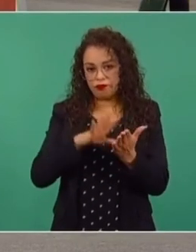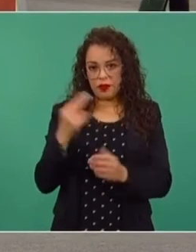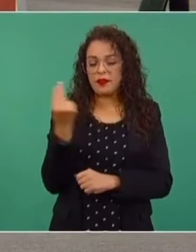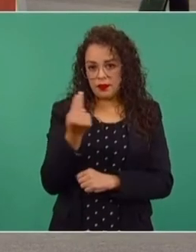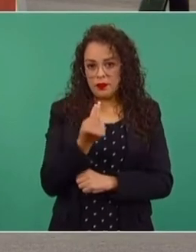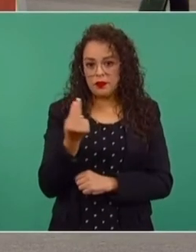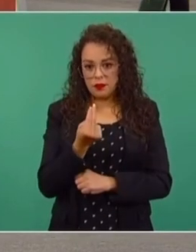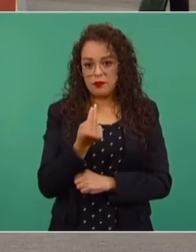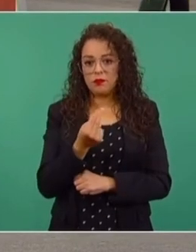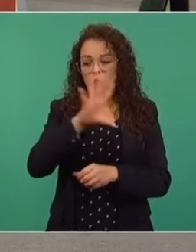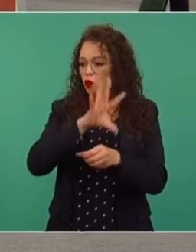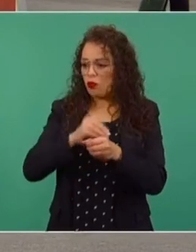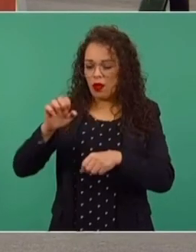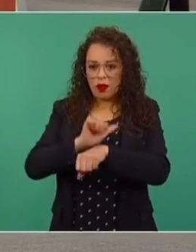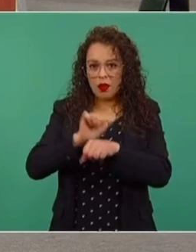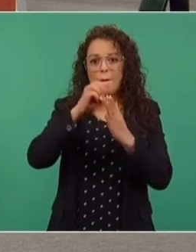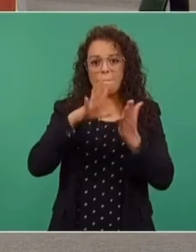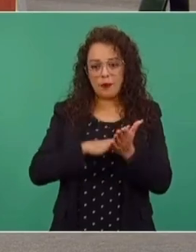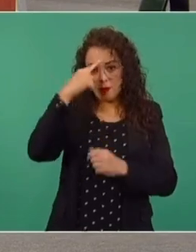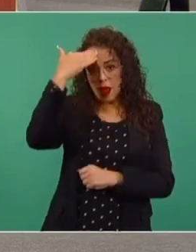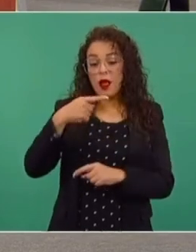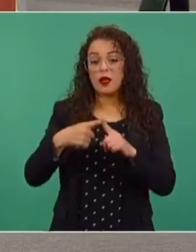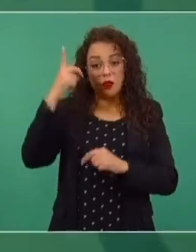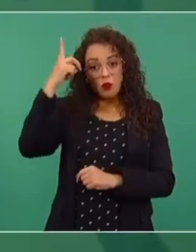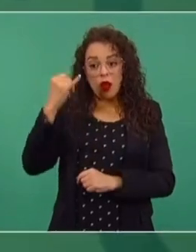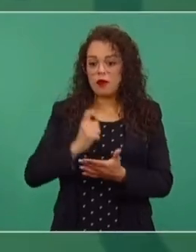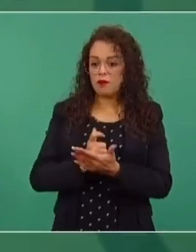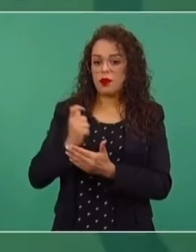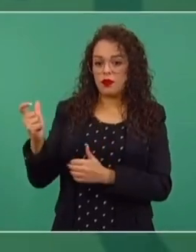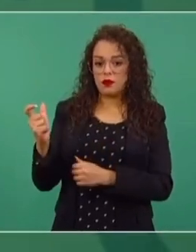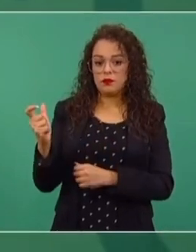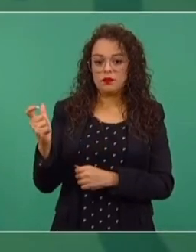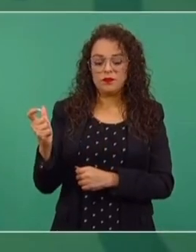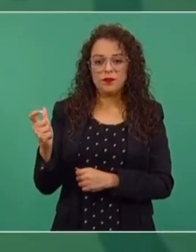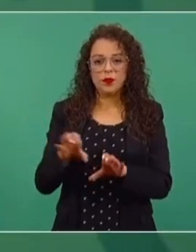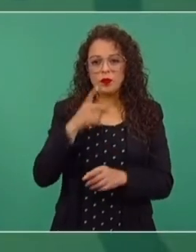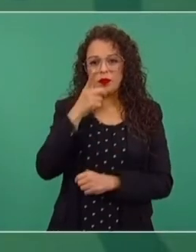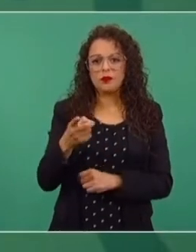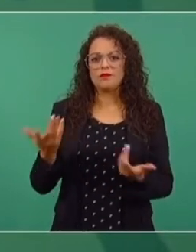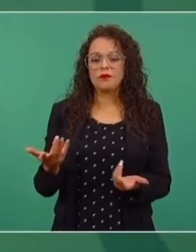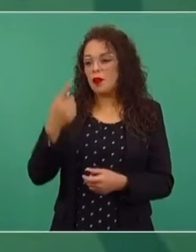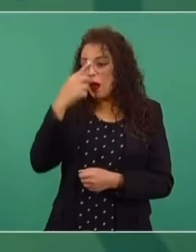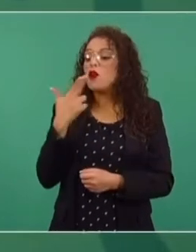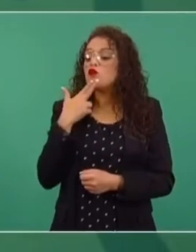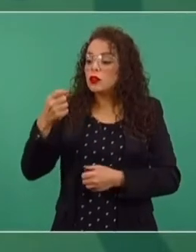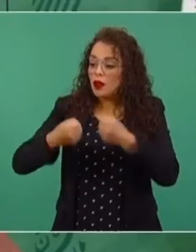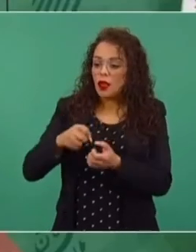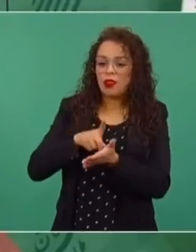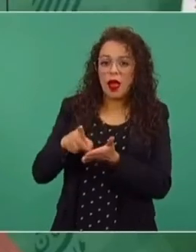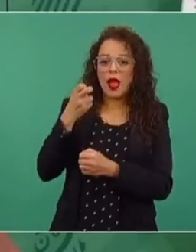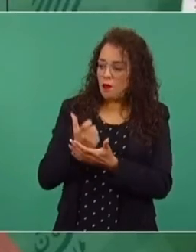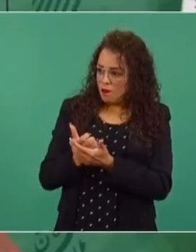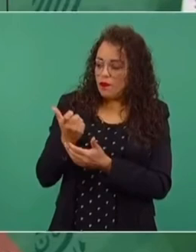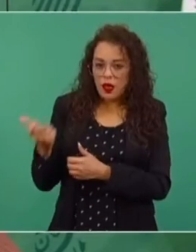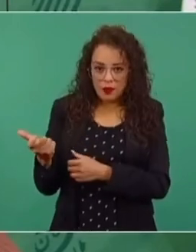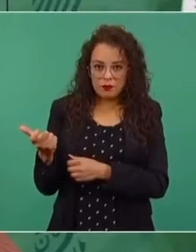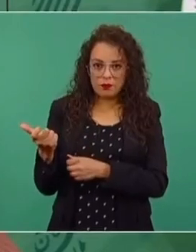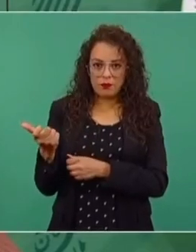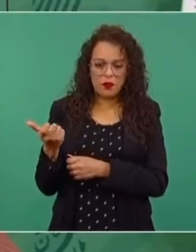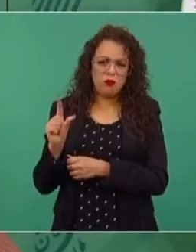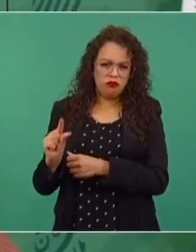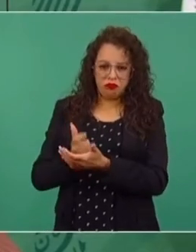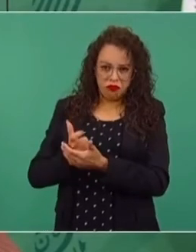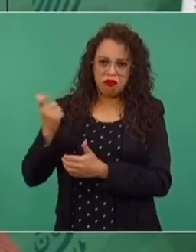una inscripción de todos esos carros, van a pagar un derecho, una contribución, va a ser una aportación